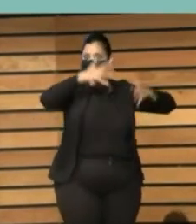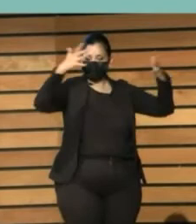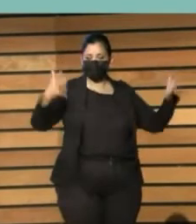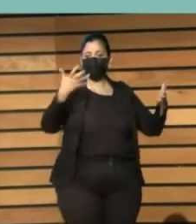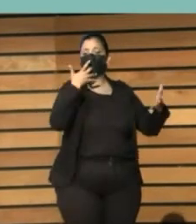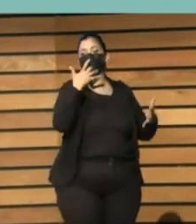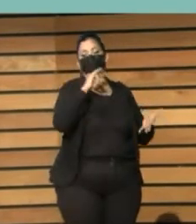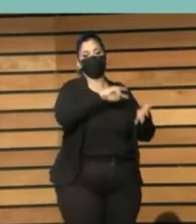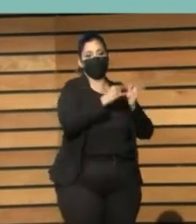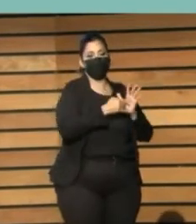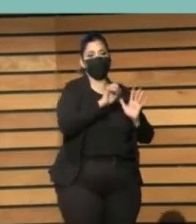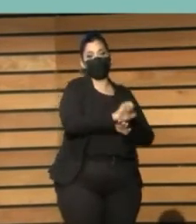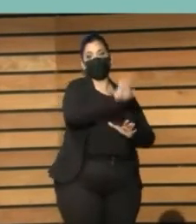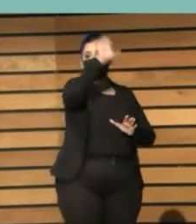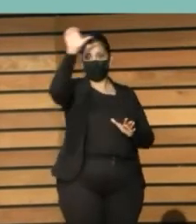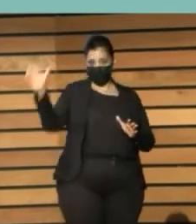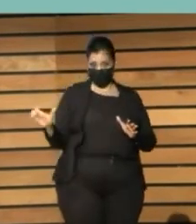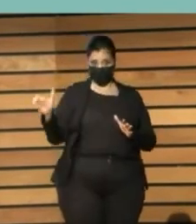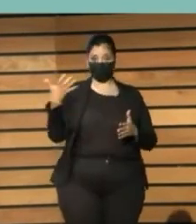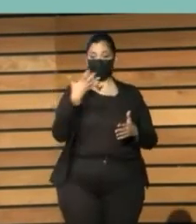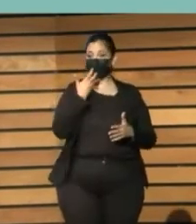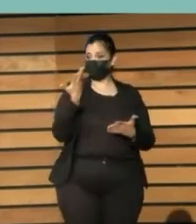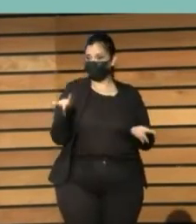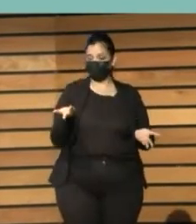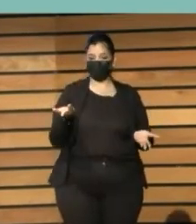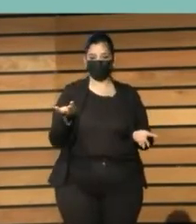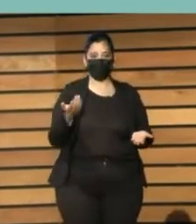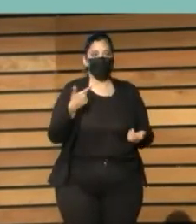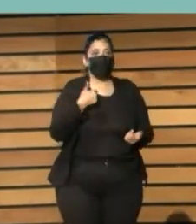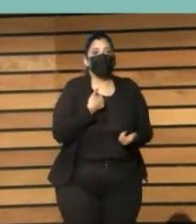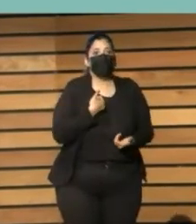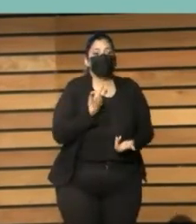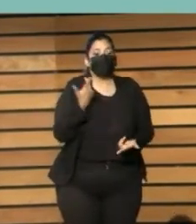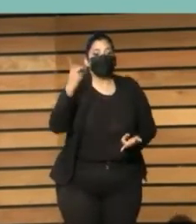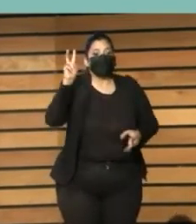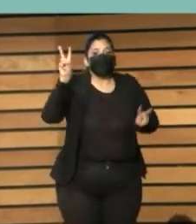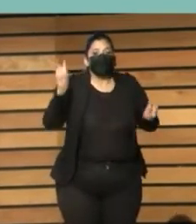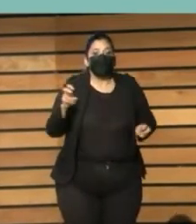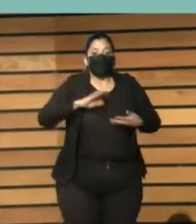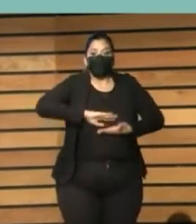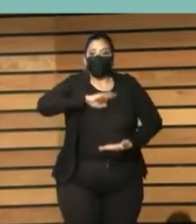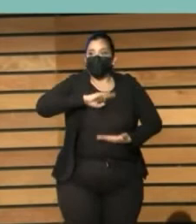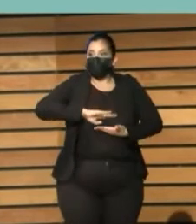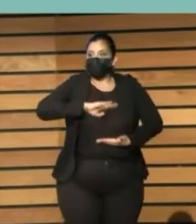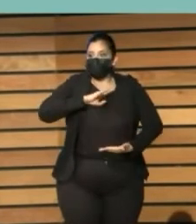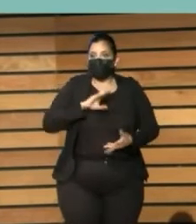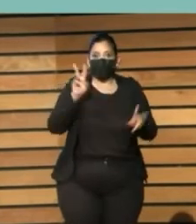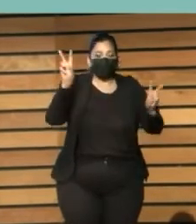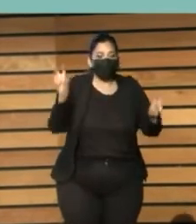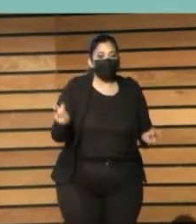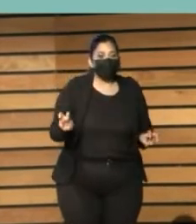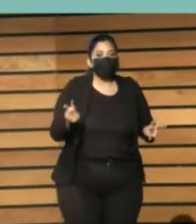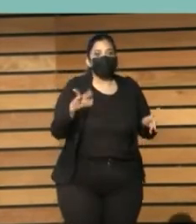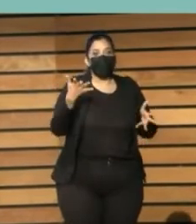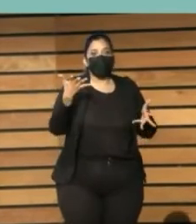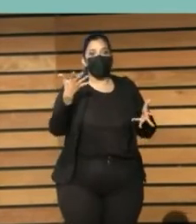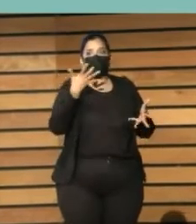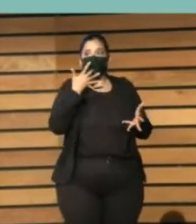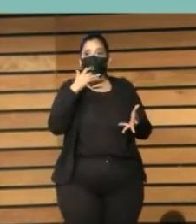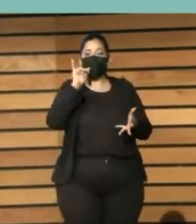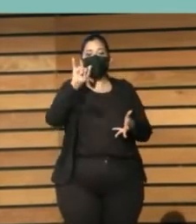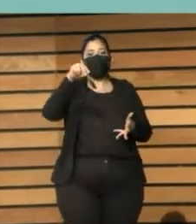programas europeos. Yo no tengo la capacidad para gestionar un pepinazo como es un Interreg